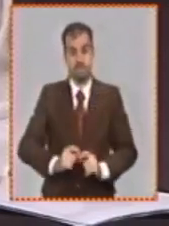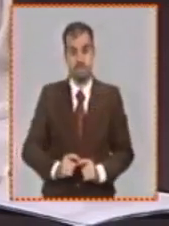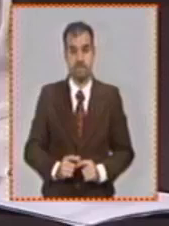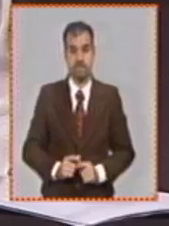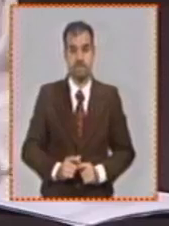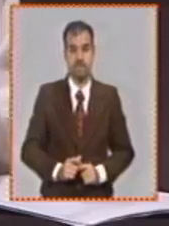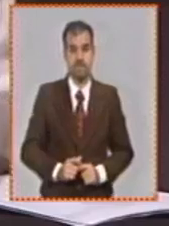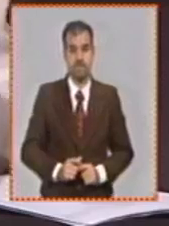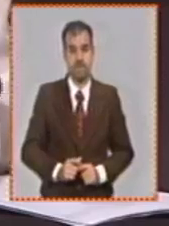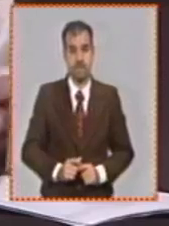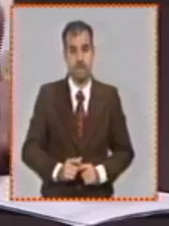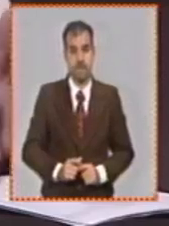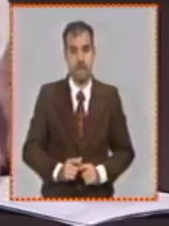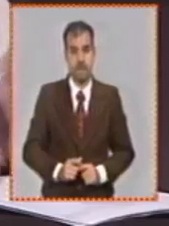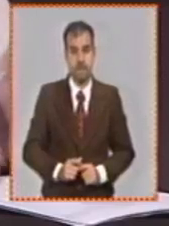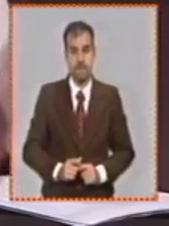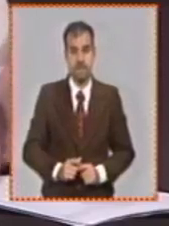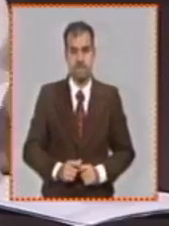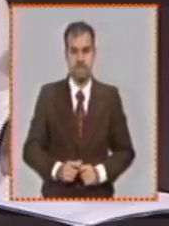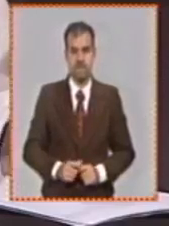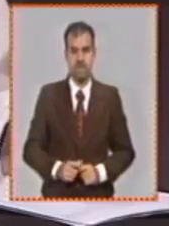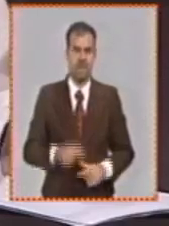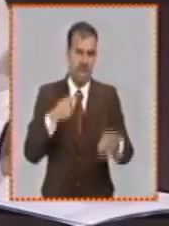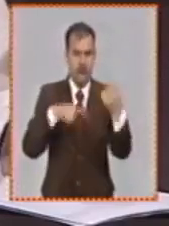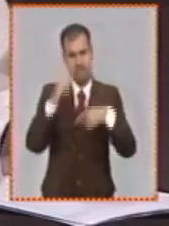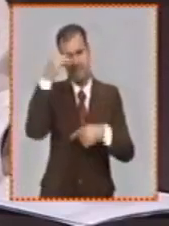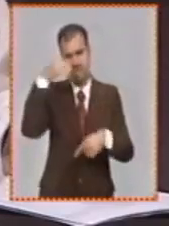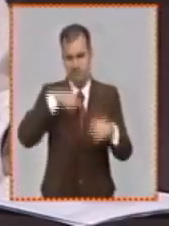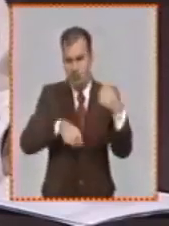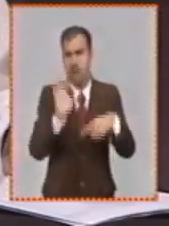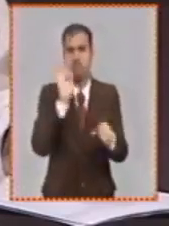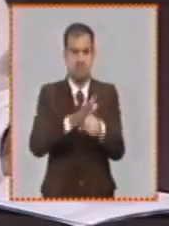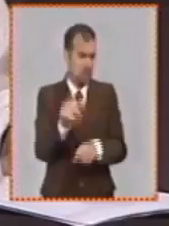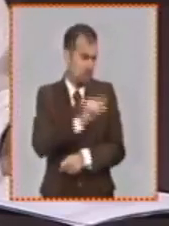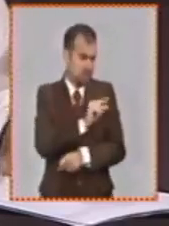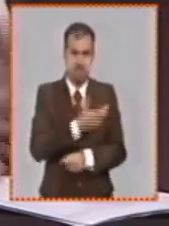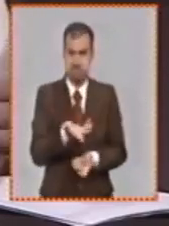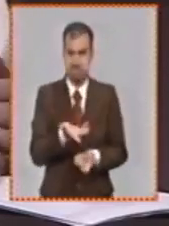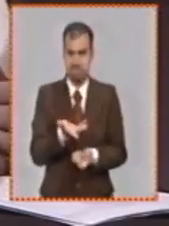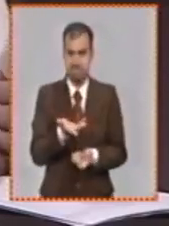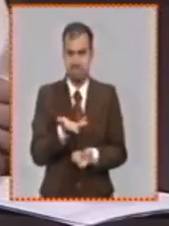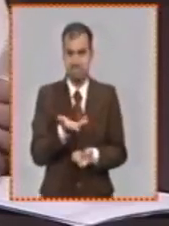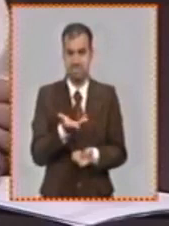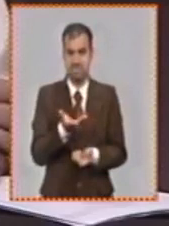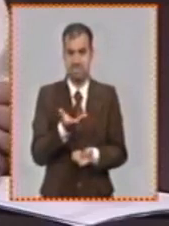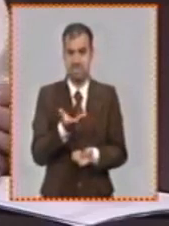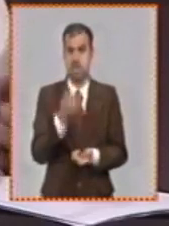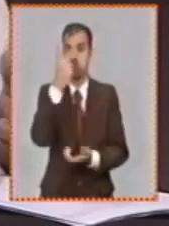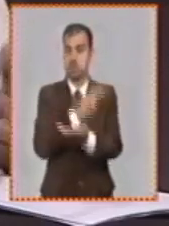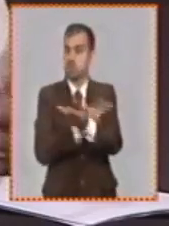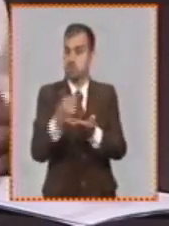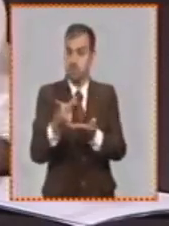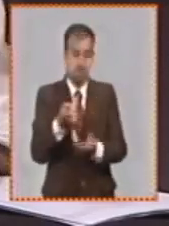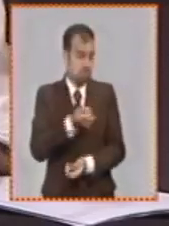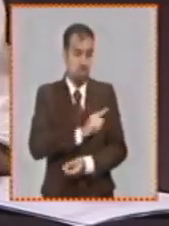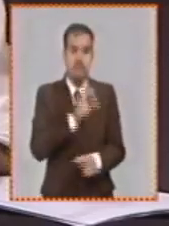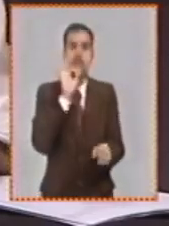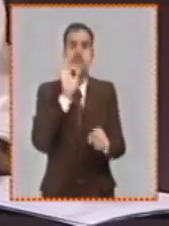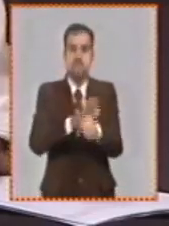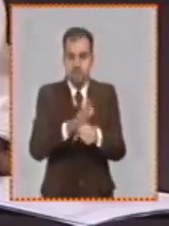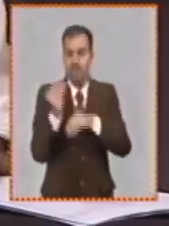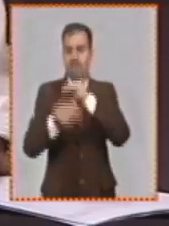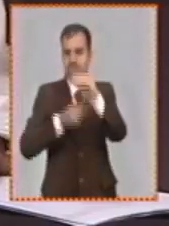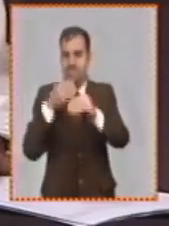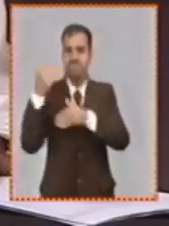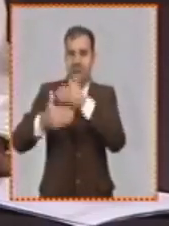un momento no es estamos asistiendo al momento de inicio solo llevamos apenas una quincena en la implementación